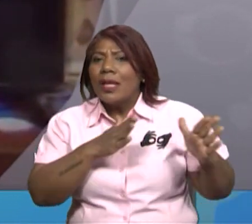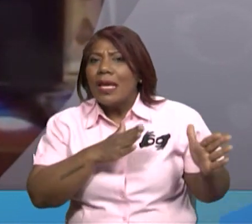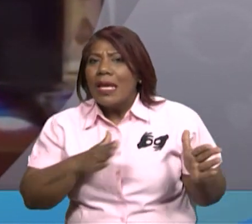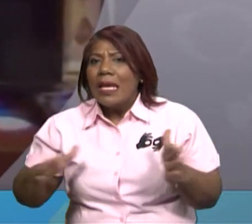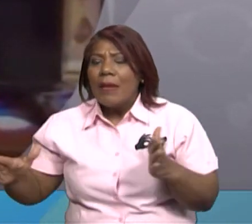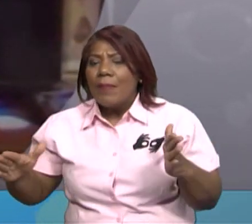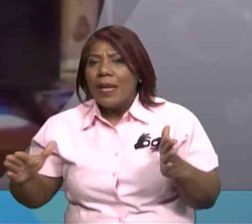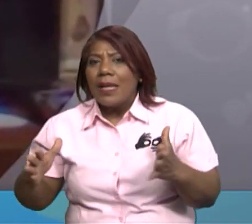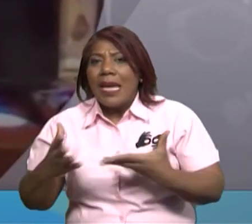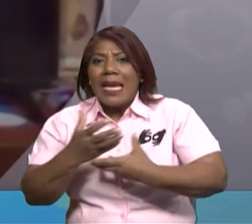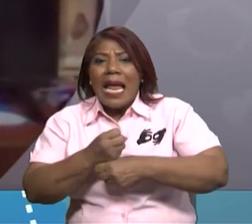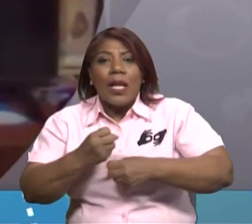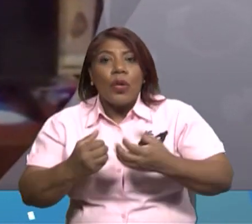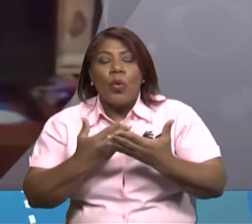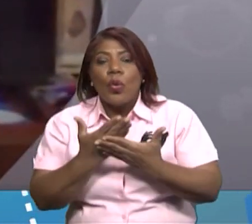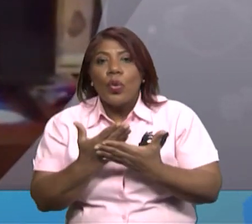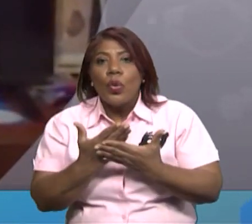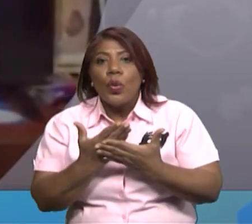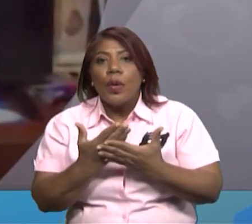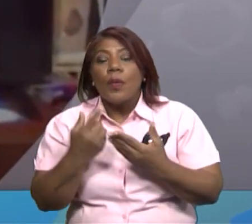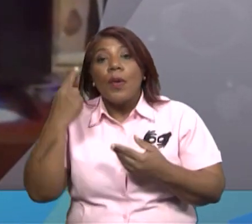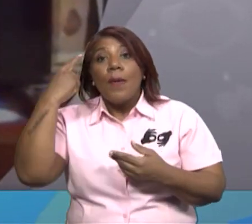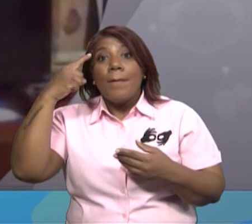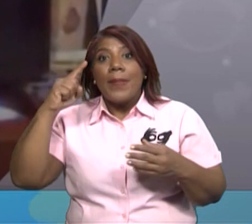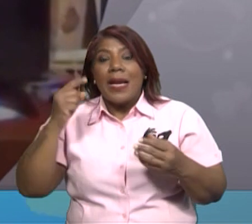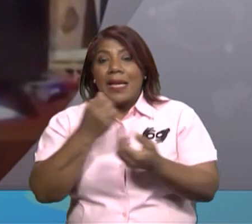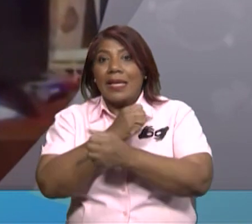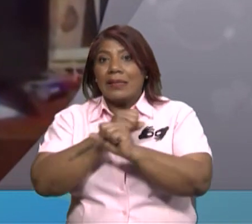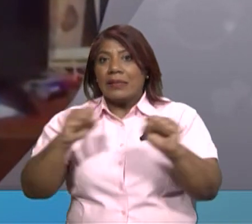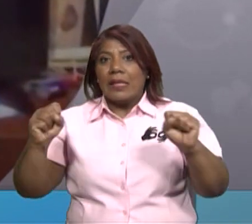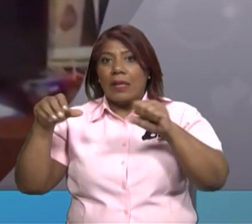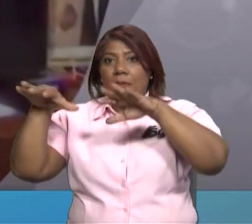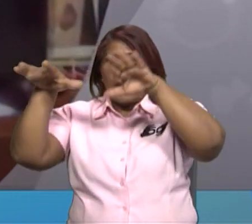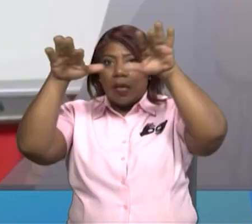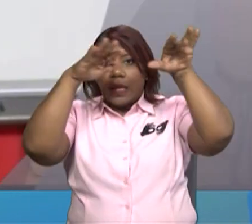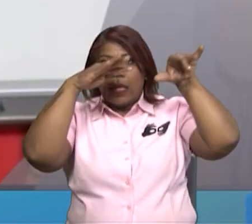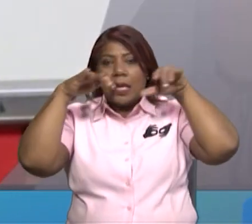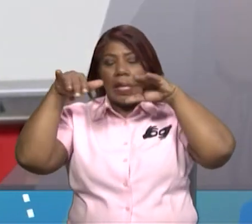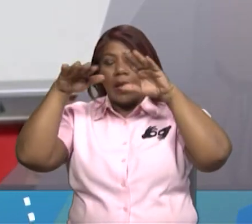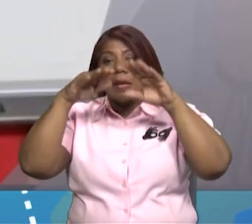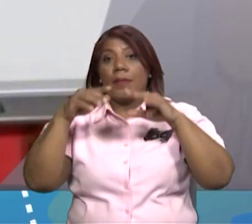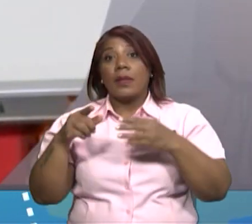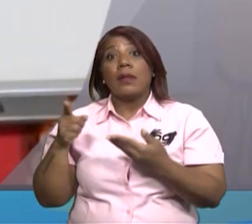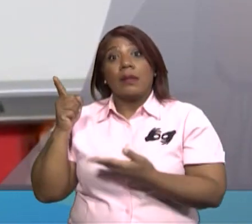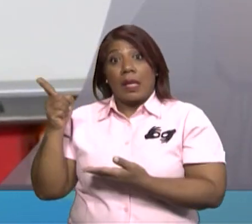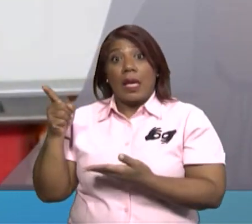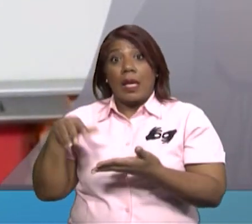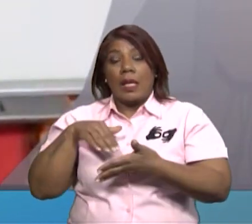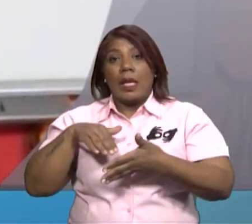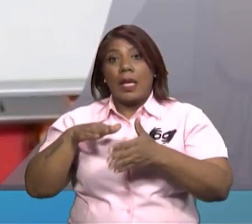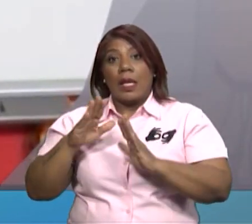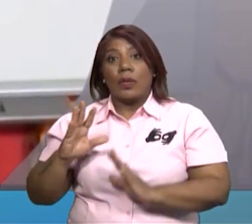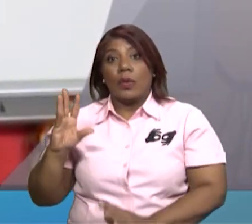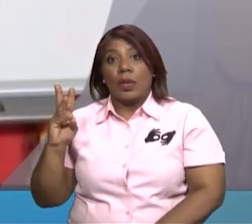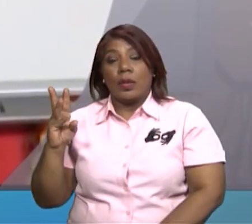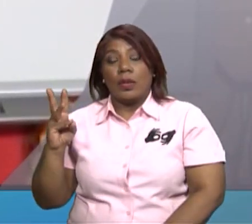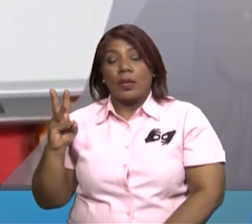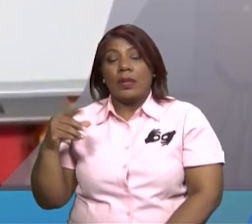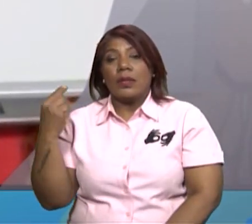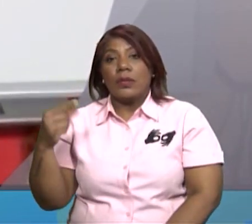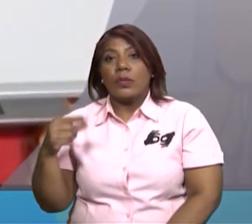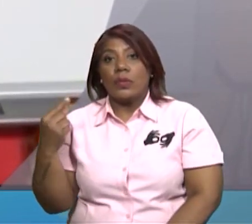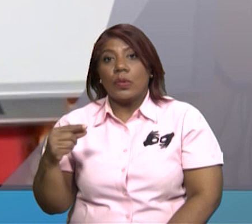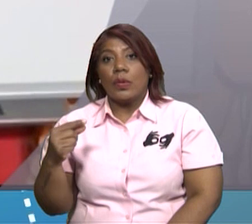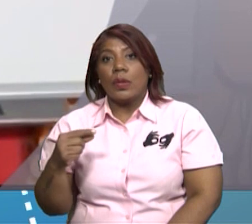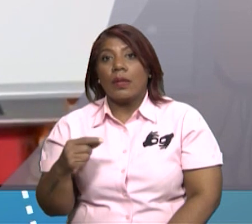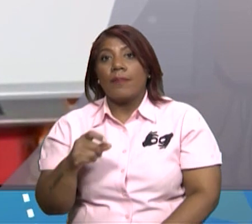ecosistema y la implantación de medidas para conservarles. Yo, Mario Jaramillo, del sexto Efe del Colegio